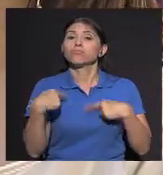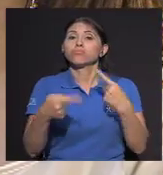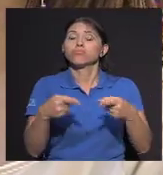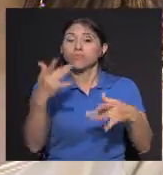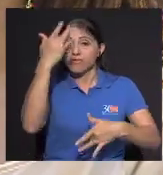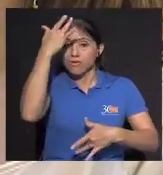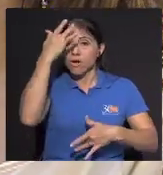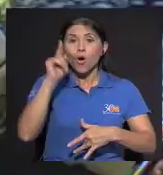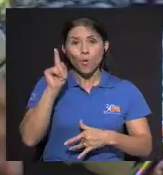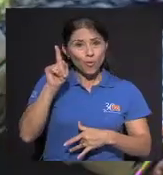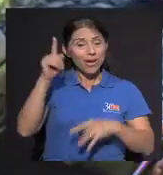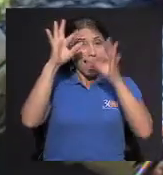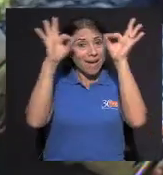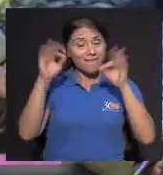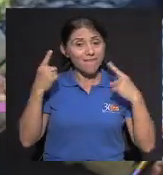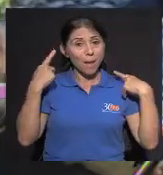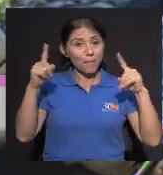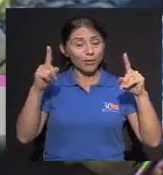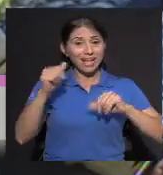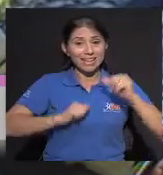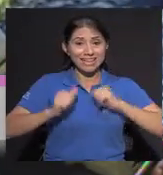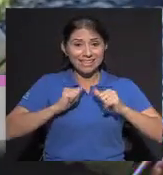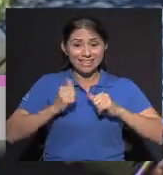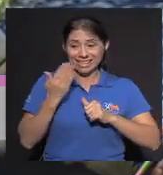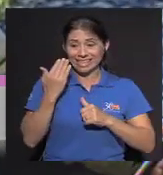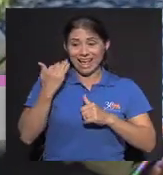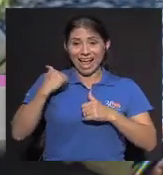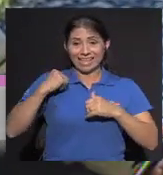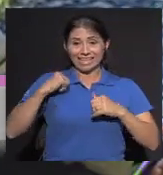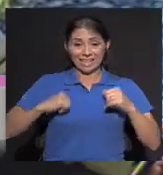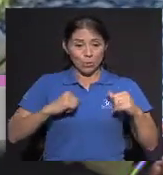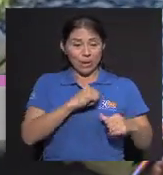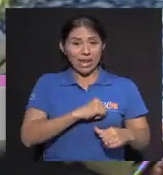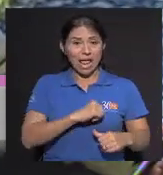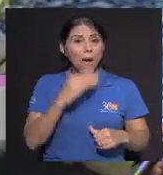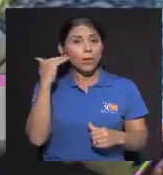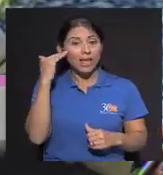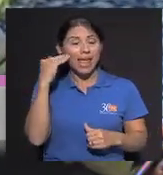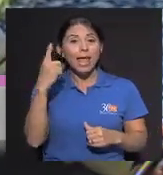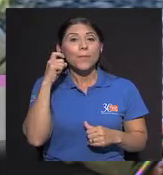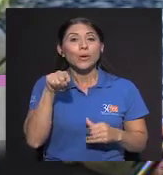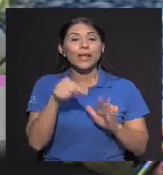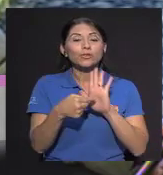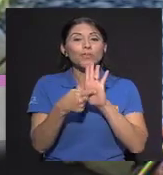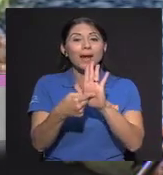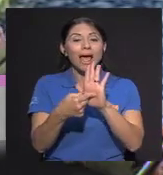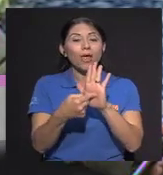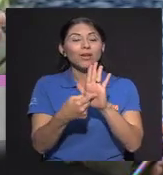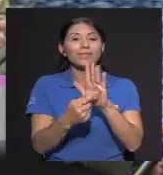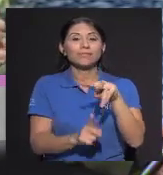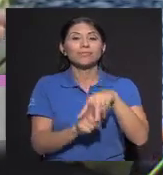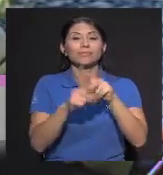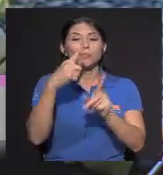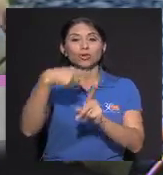cirugía profiláctica Porque esos marcadores le dieron positivos Estos